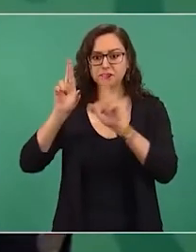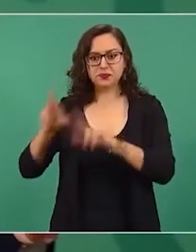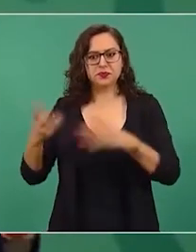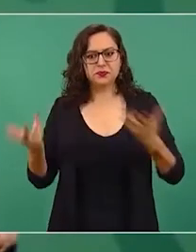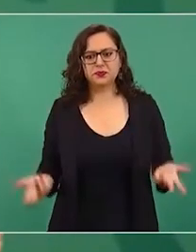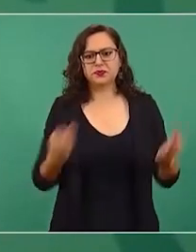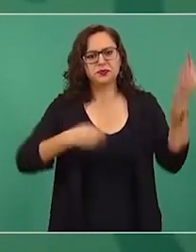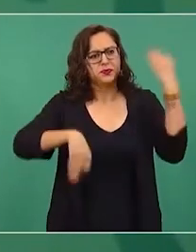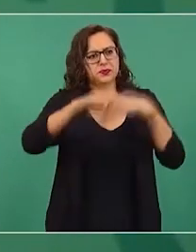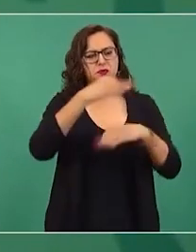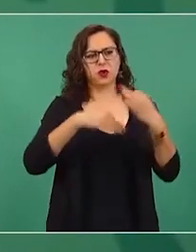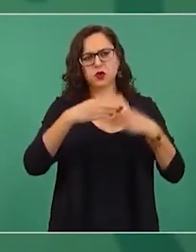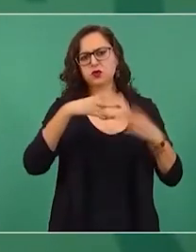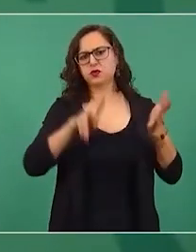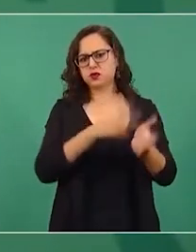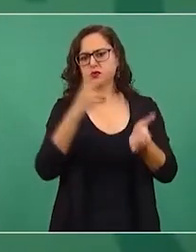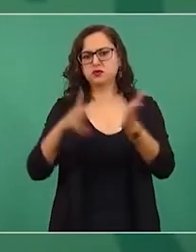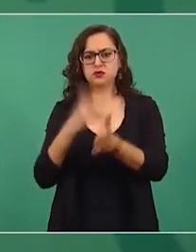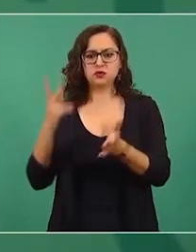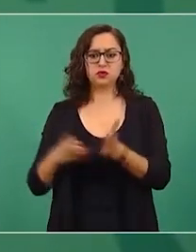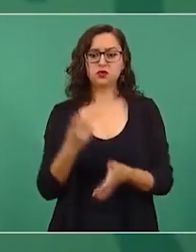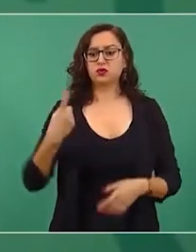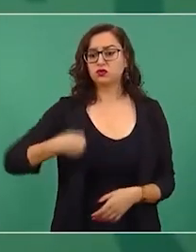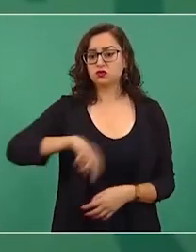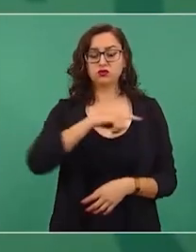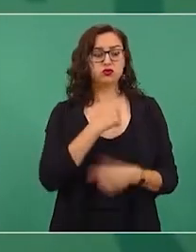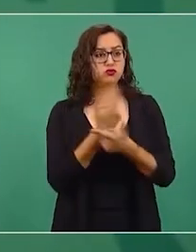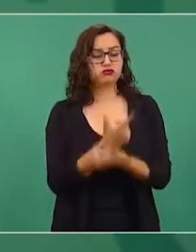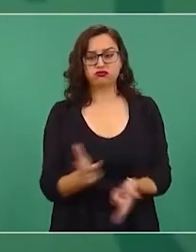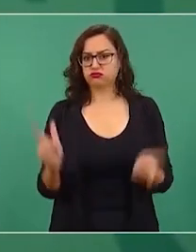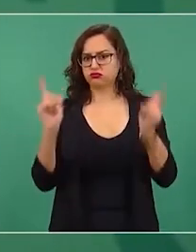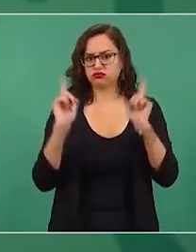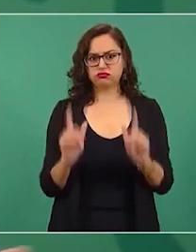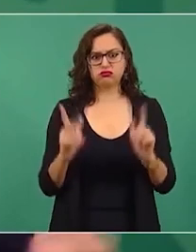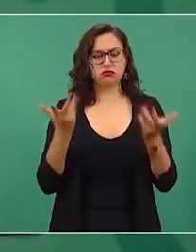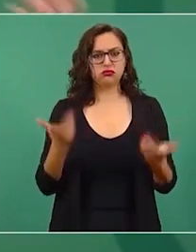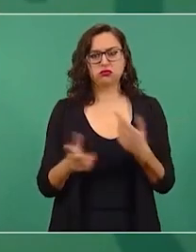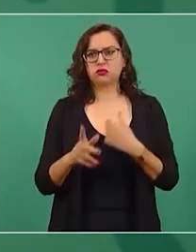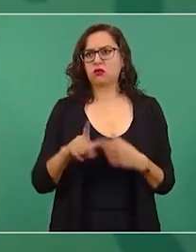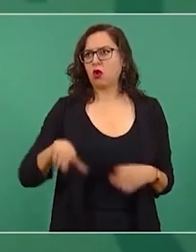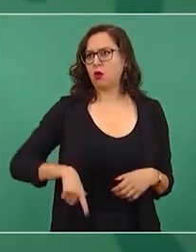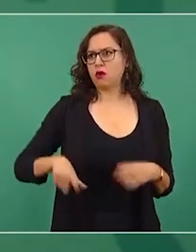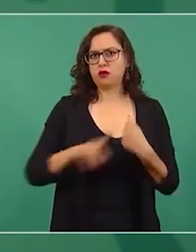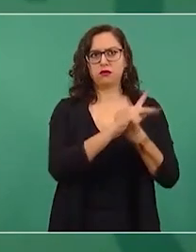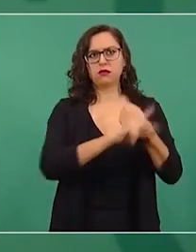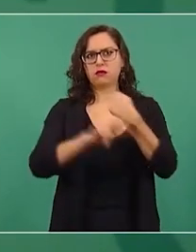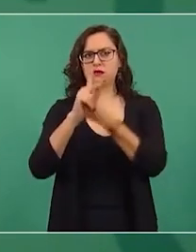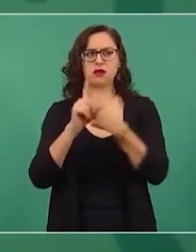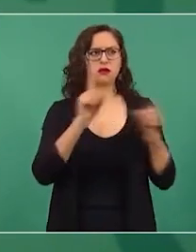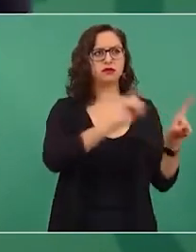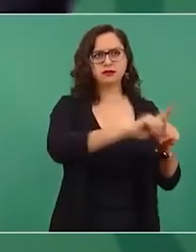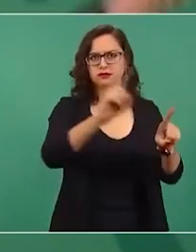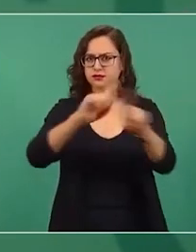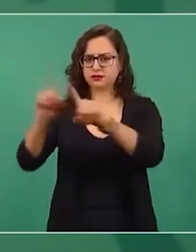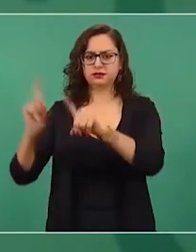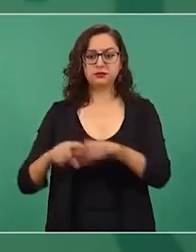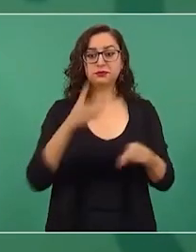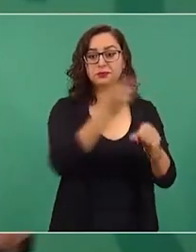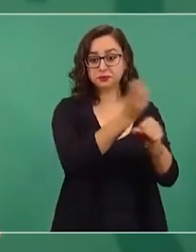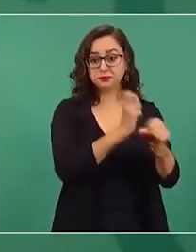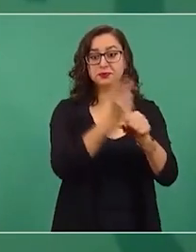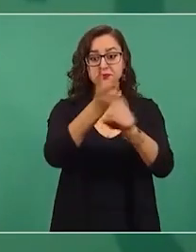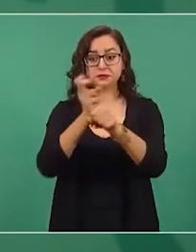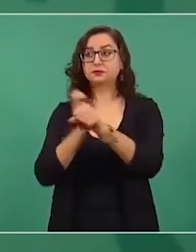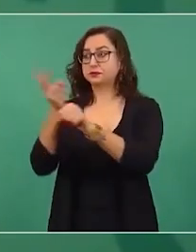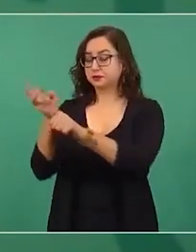a cualquier gobierno a que nos visite, como nos invitan a nosotros